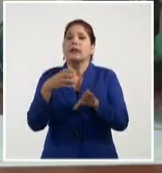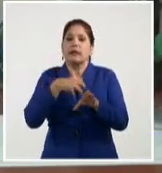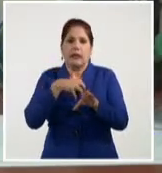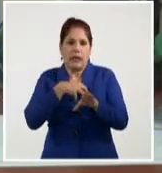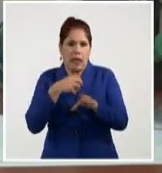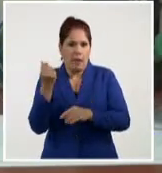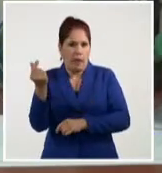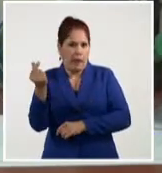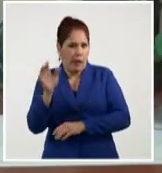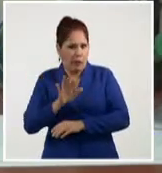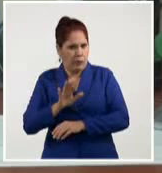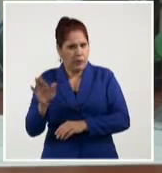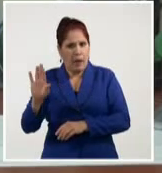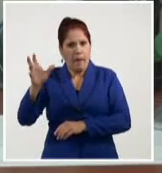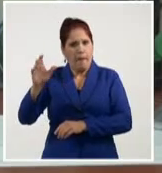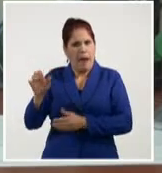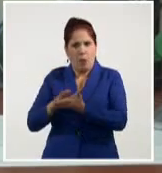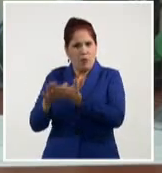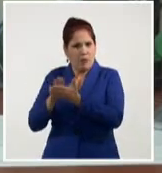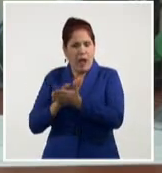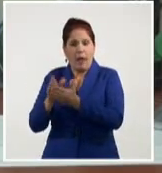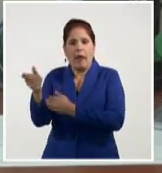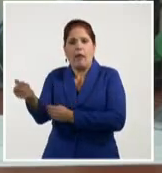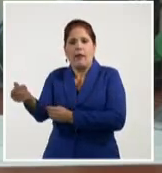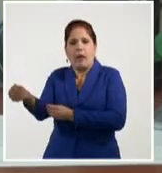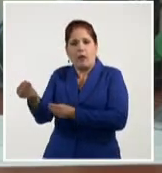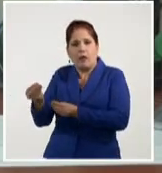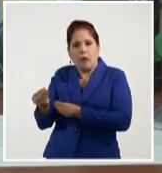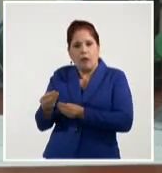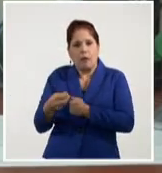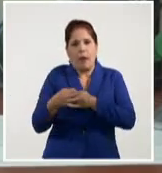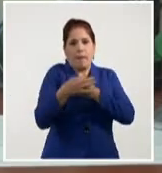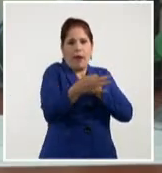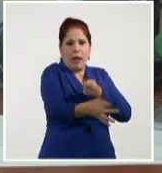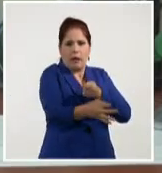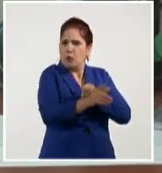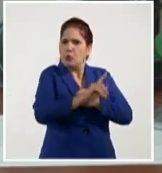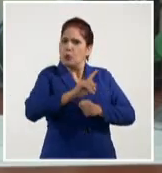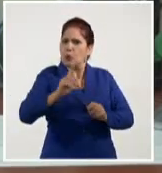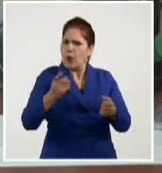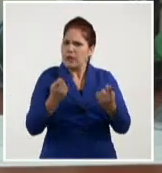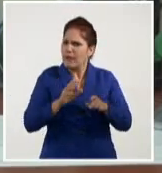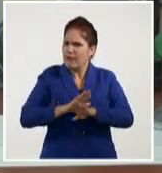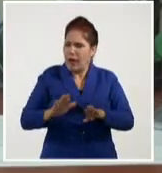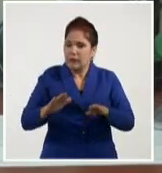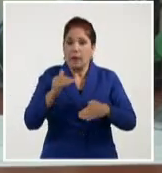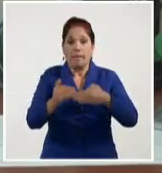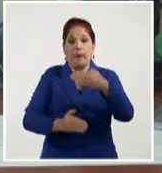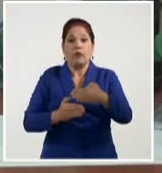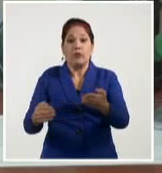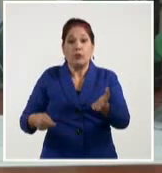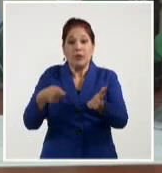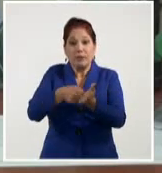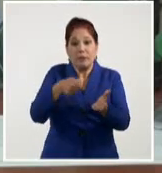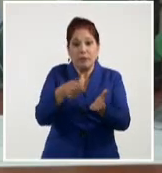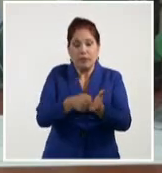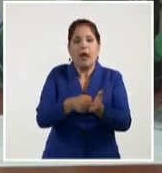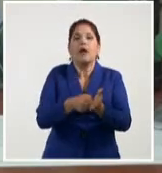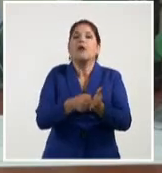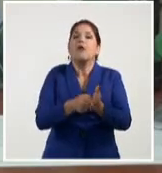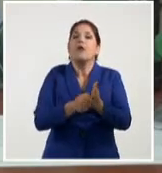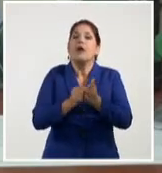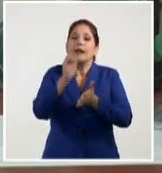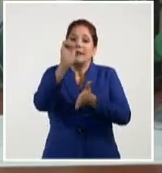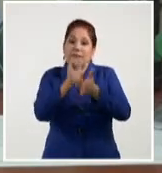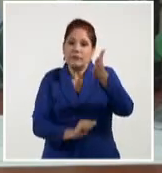no tenemos que ir a un banco o un cajero a extraer el efectivo, además en el propio proceso de pago recibimos una bonificación del 6